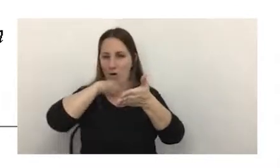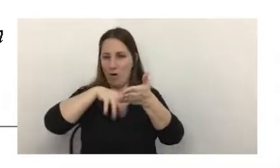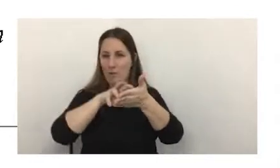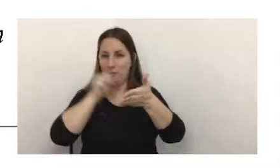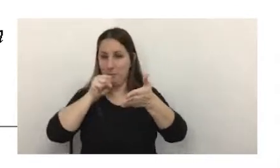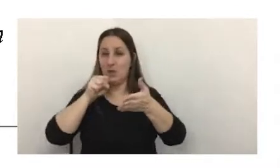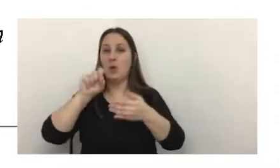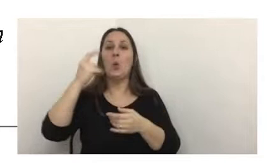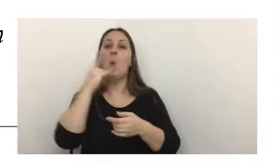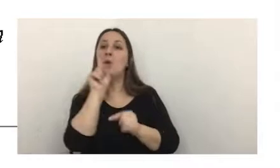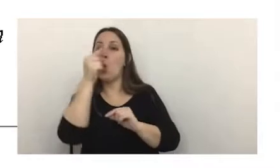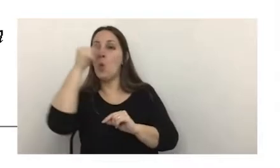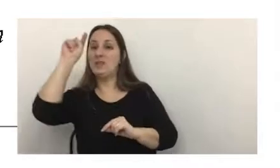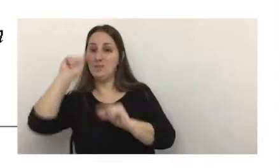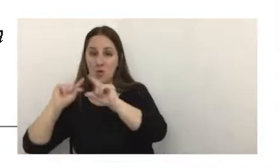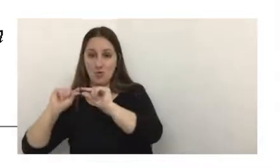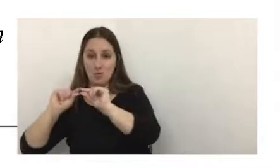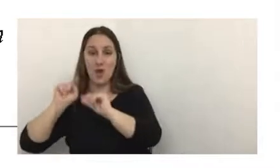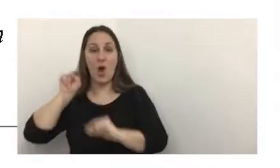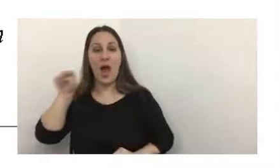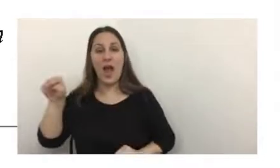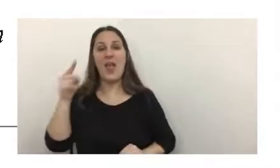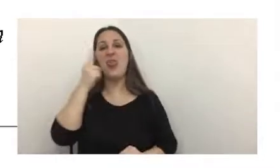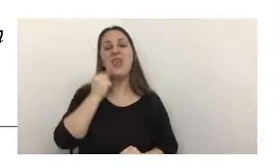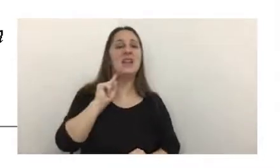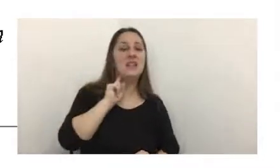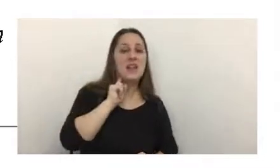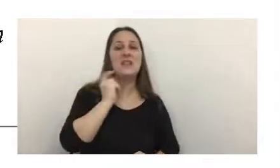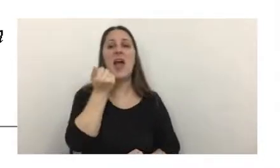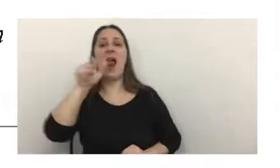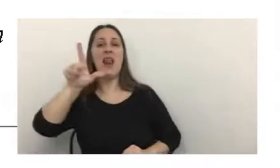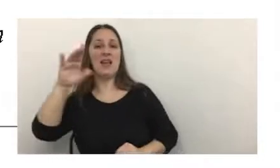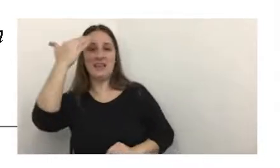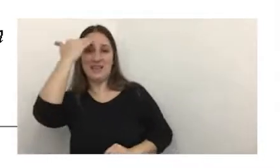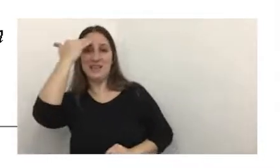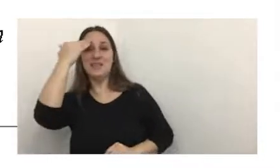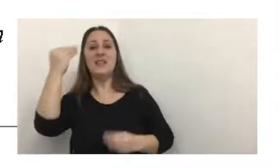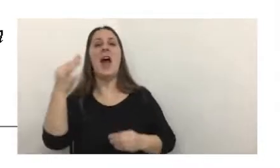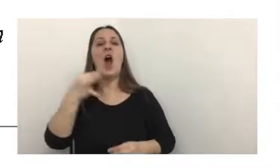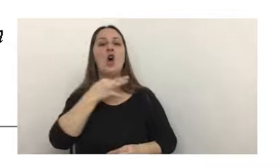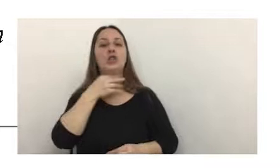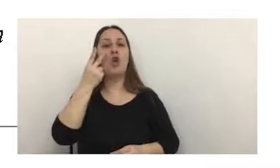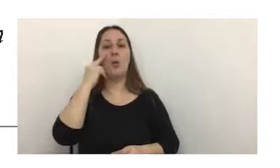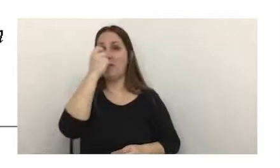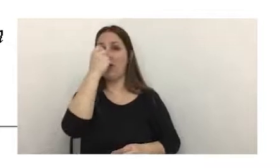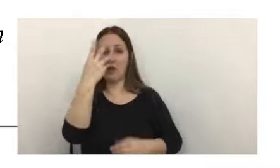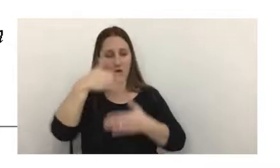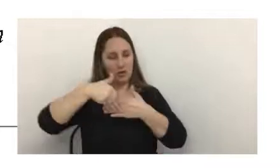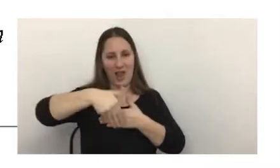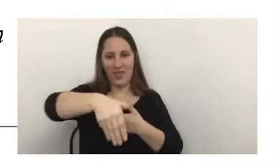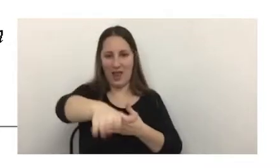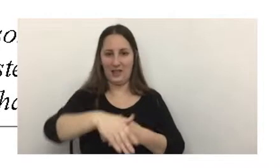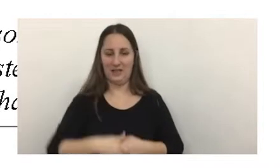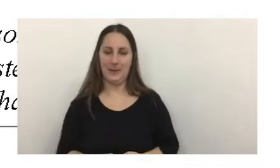dentro del último dígito, van a ser entre los días 13 a 15, a partir de agosto, a partir de